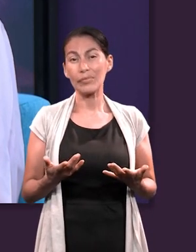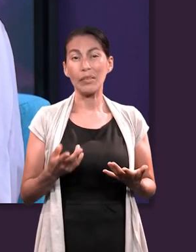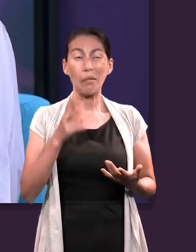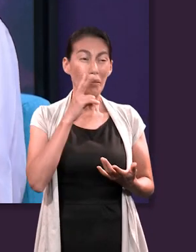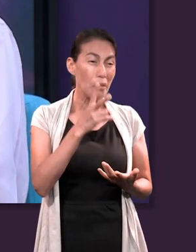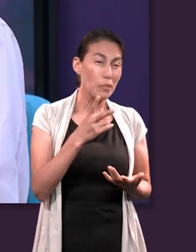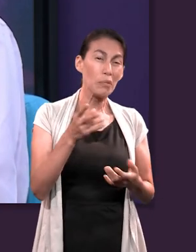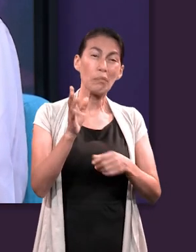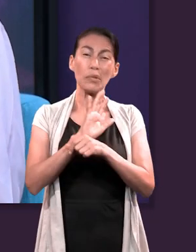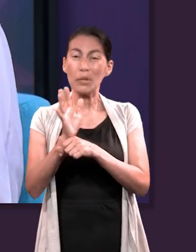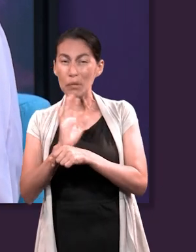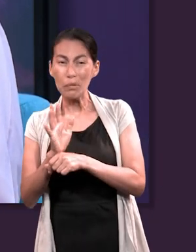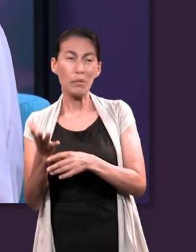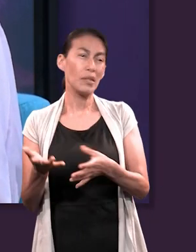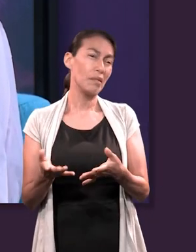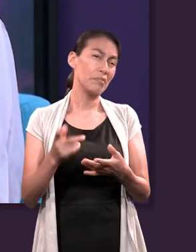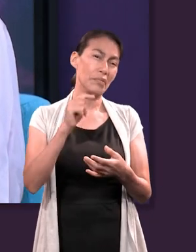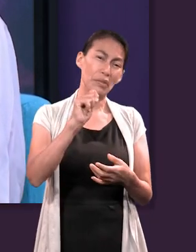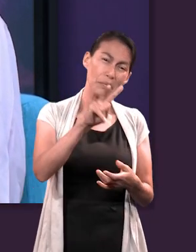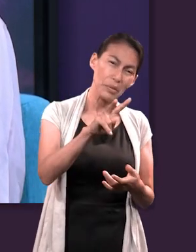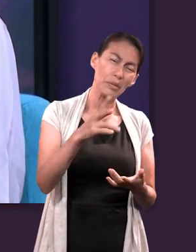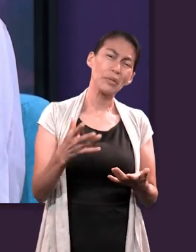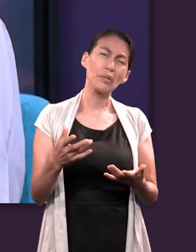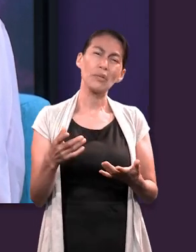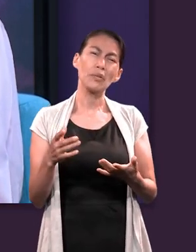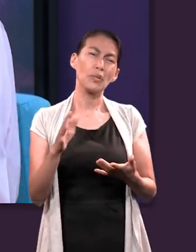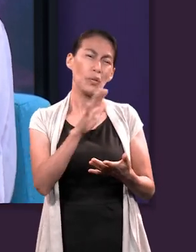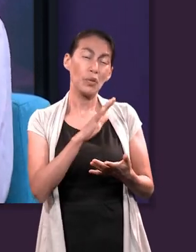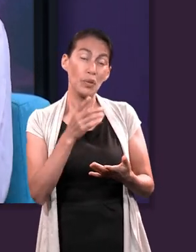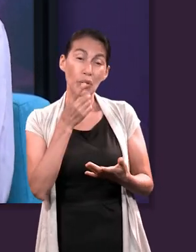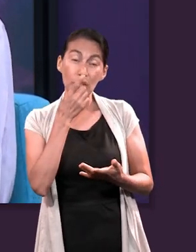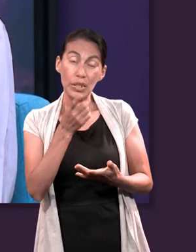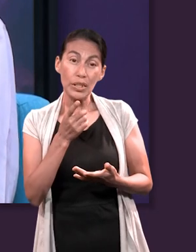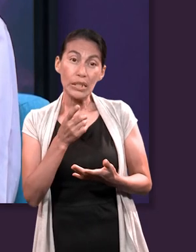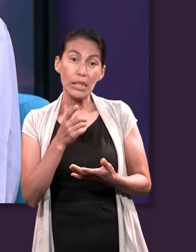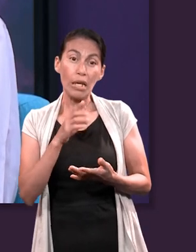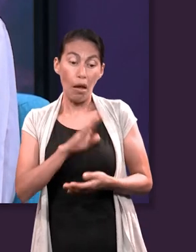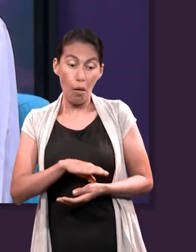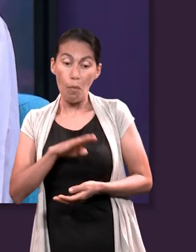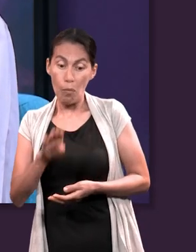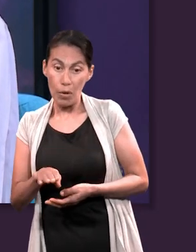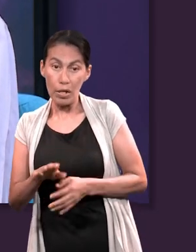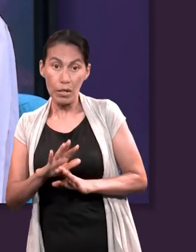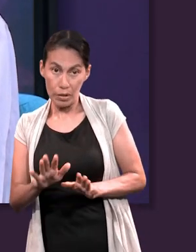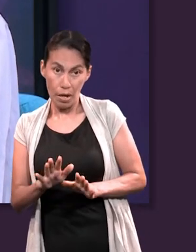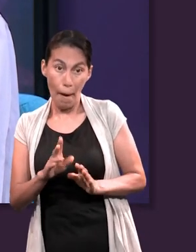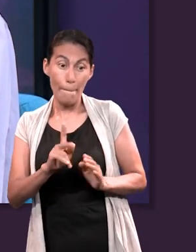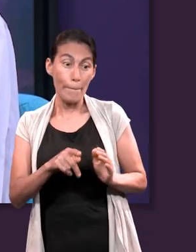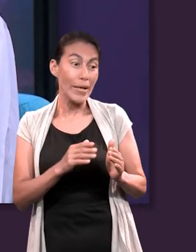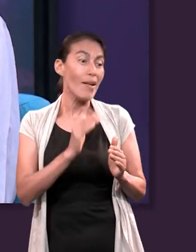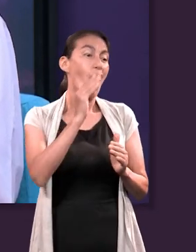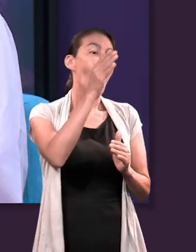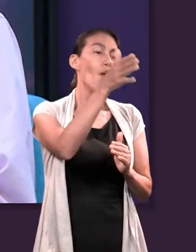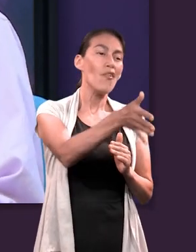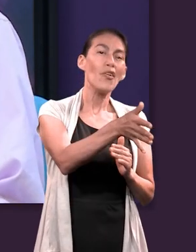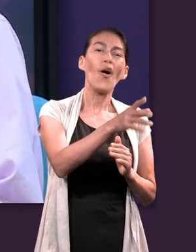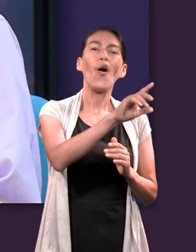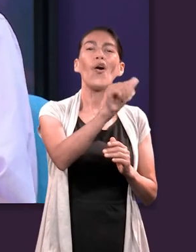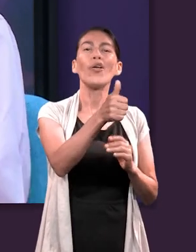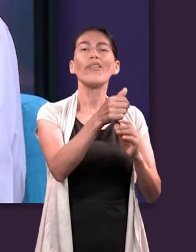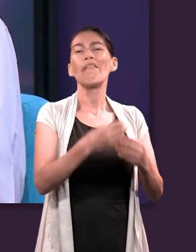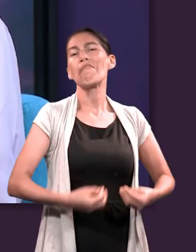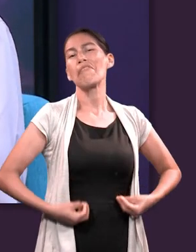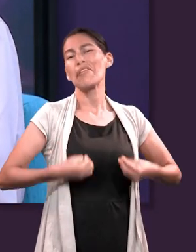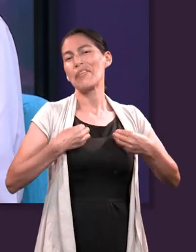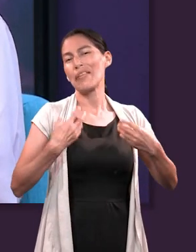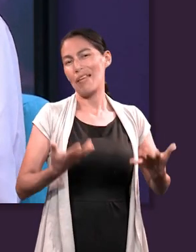películas, series, televisión, que nos hablan de un mundo paralelo, de un mundo que está allí después